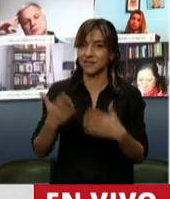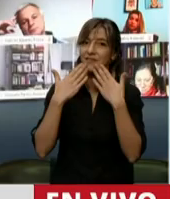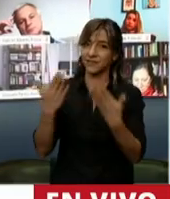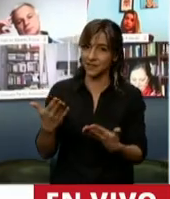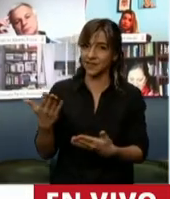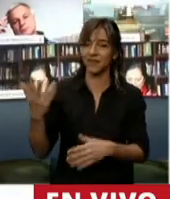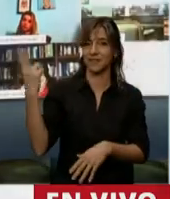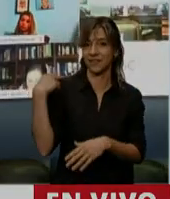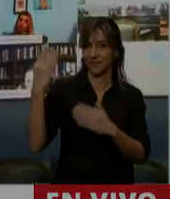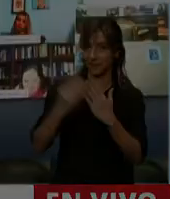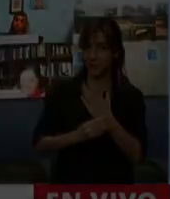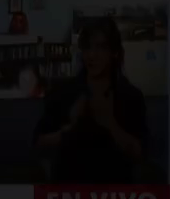Gracias, diputado Esteves. ¡Gracias!